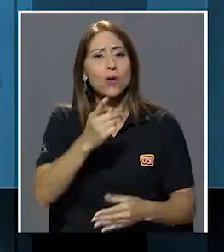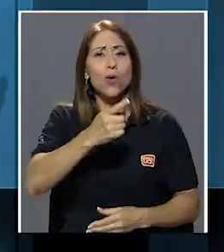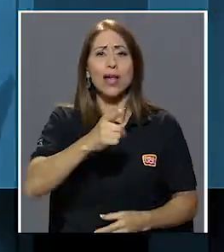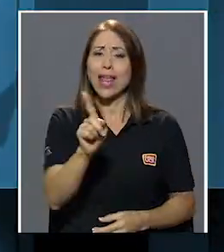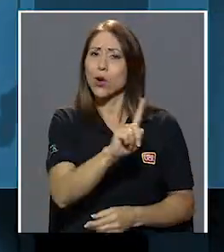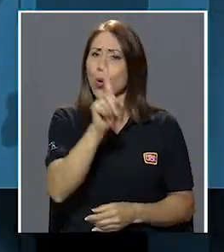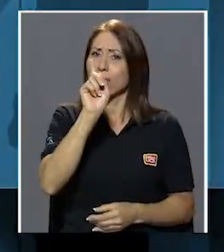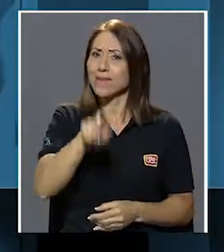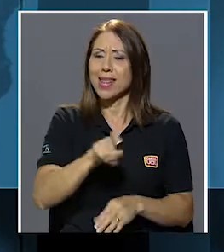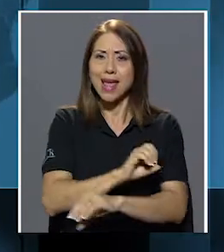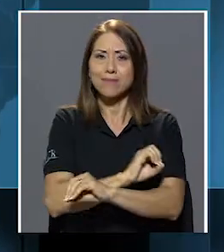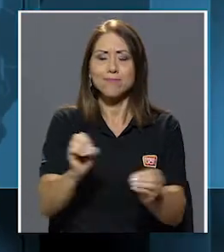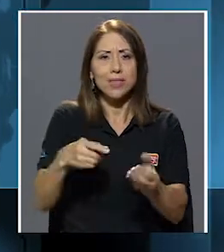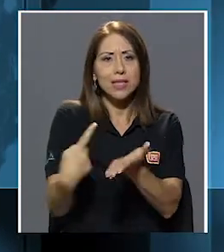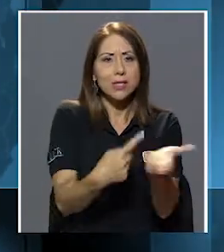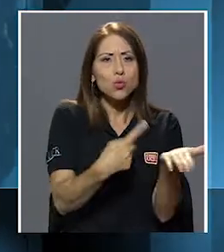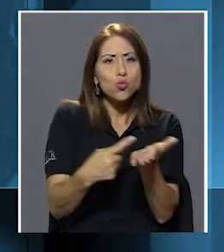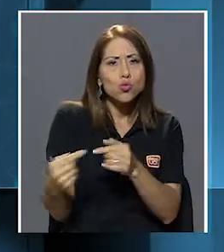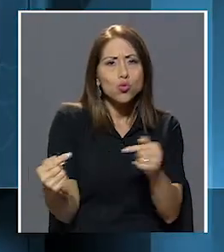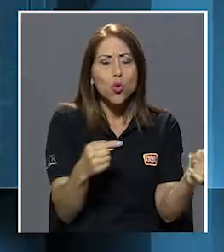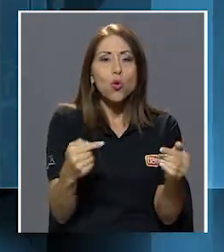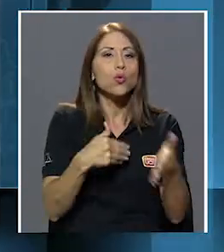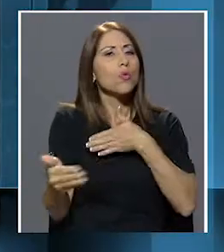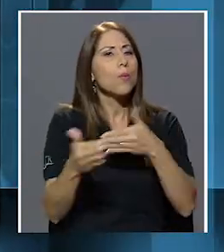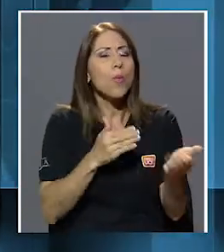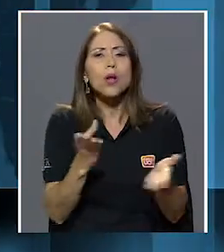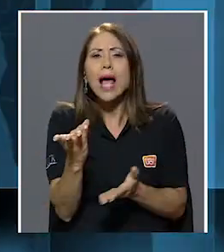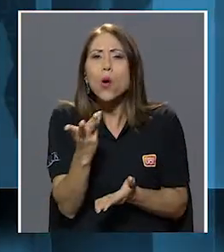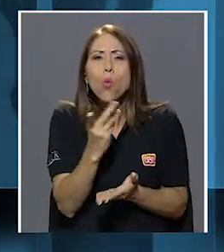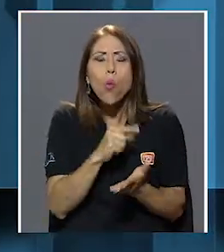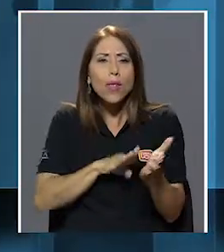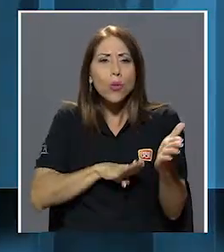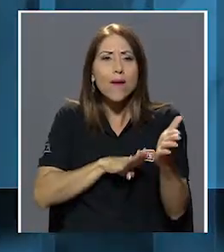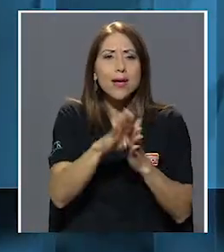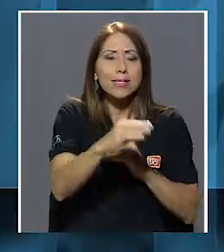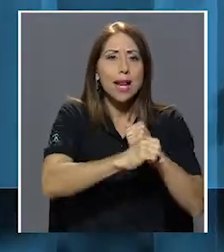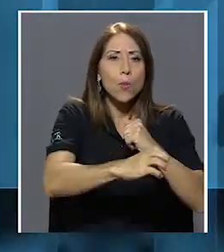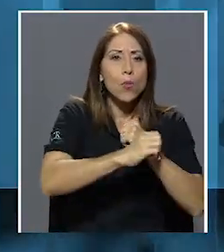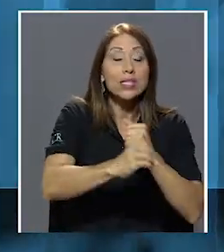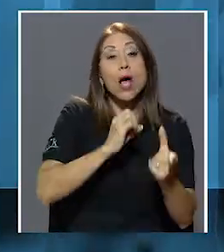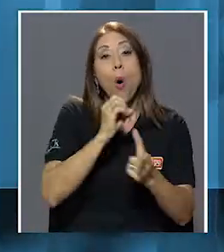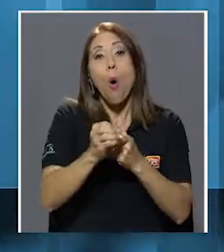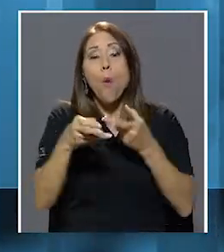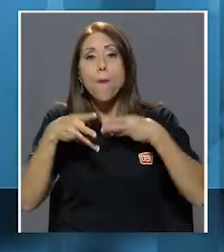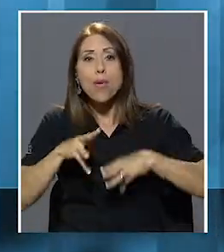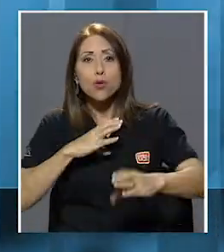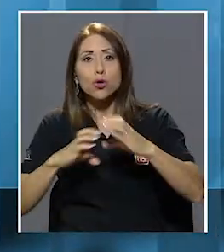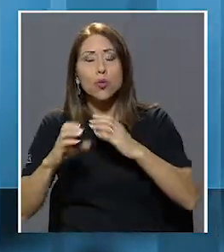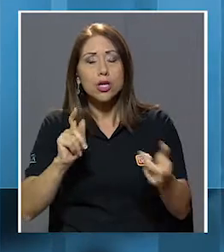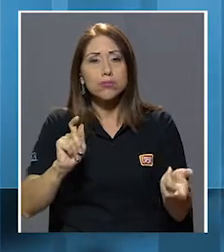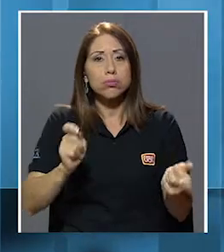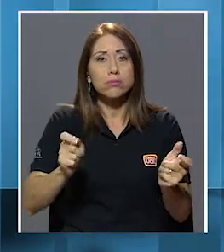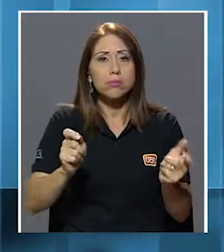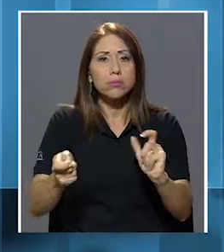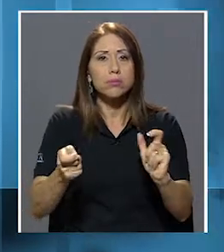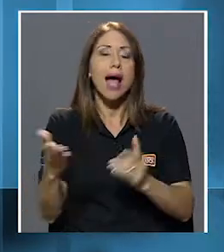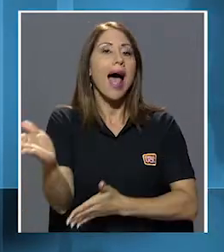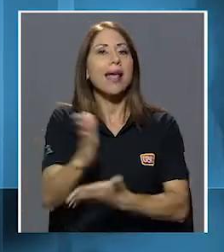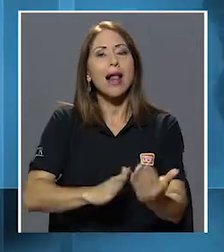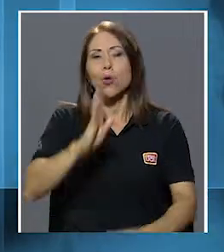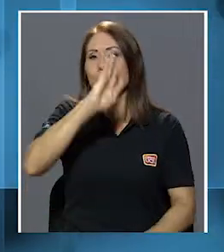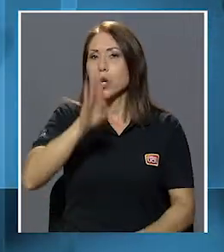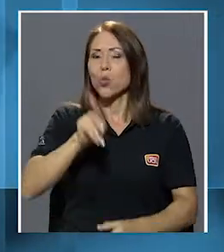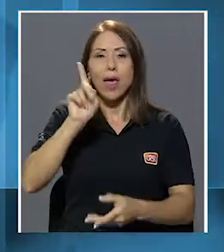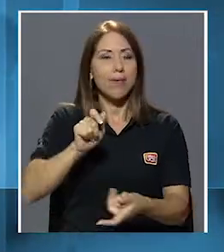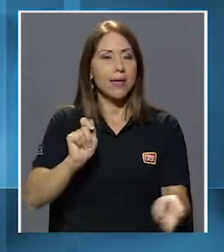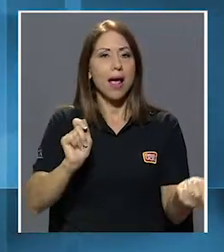cual no debería haber discusión. No importa cuánto avance la publicidad o se transformen los medios de comunicación, hay algo que